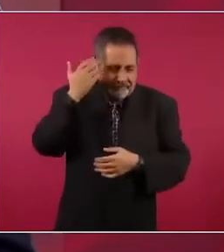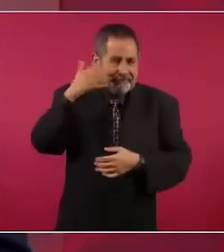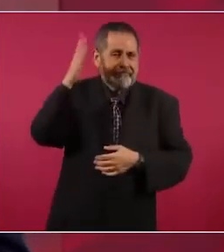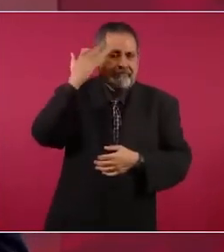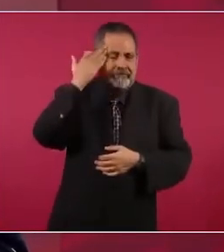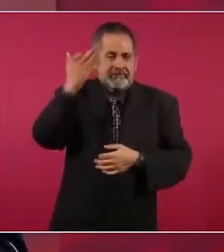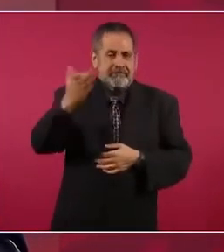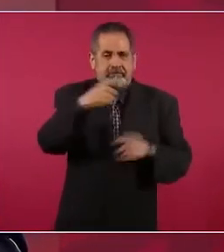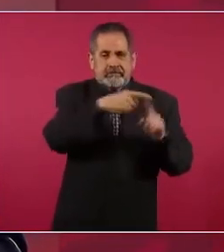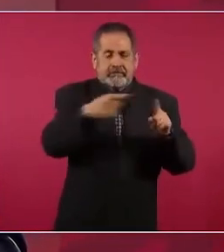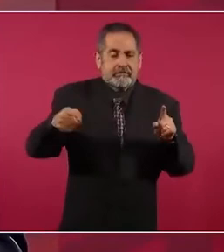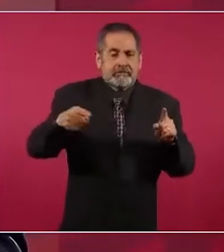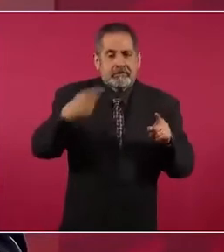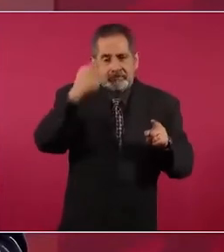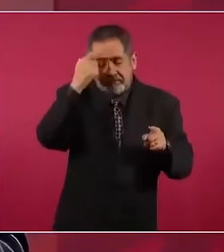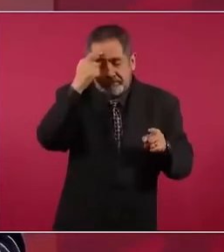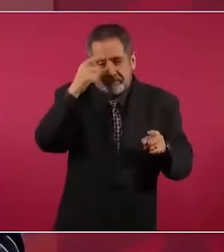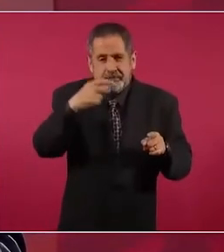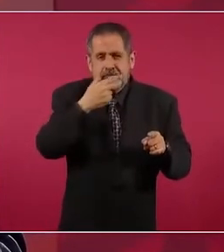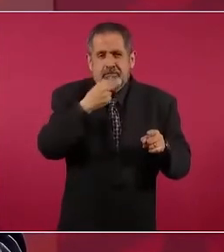a Mario Marín.